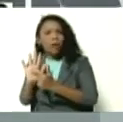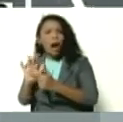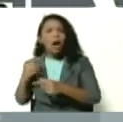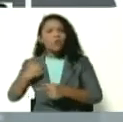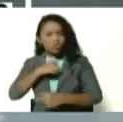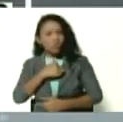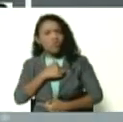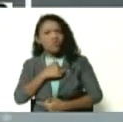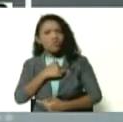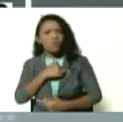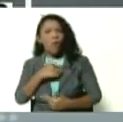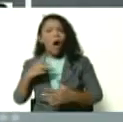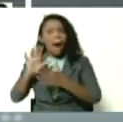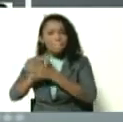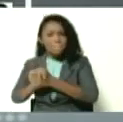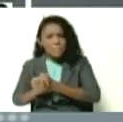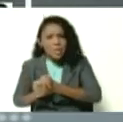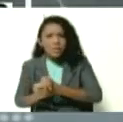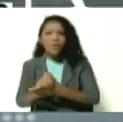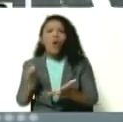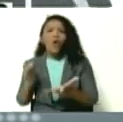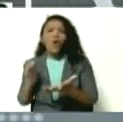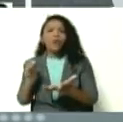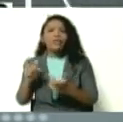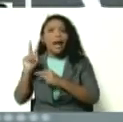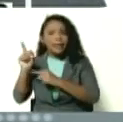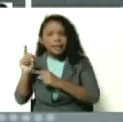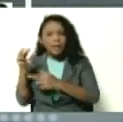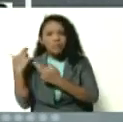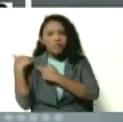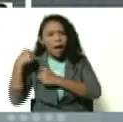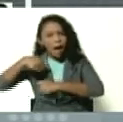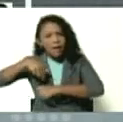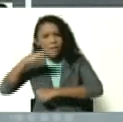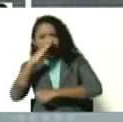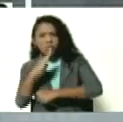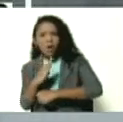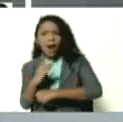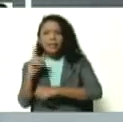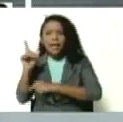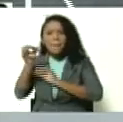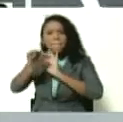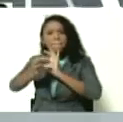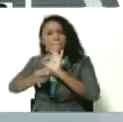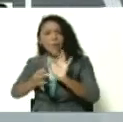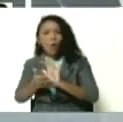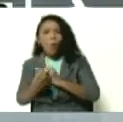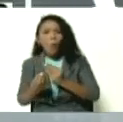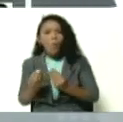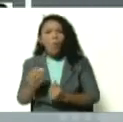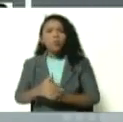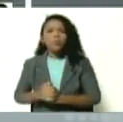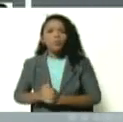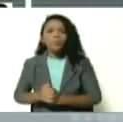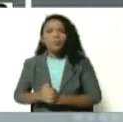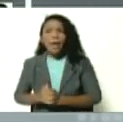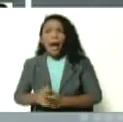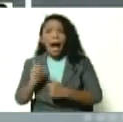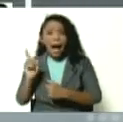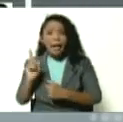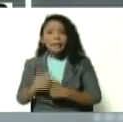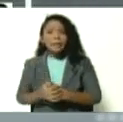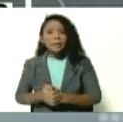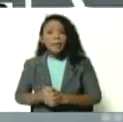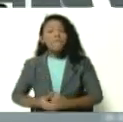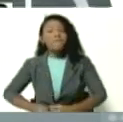nuestro amigo, el senador Termario, que viene de palpar, hay de allá, de Brasil, viene de palpar esa realidad,